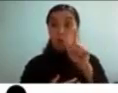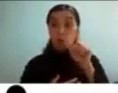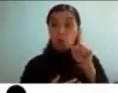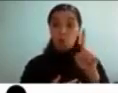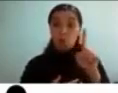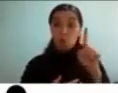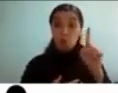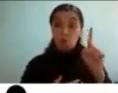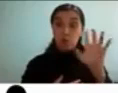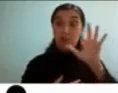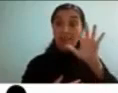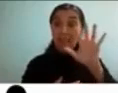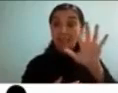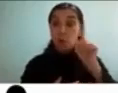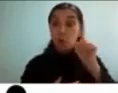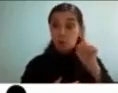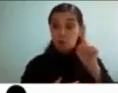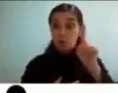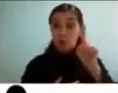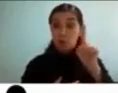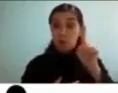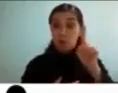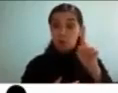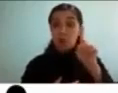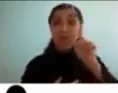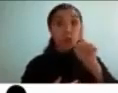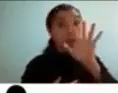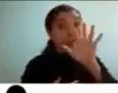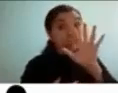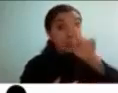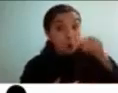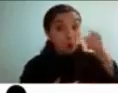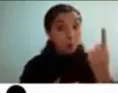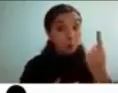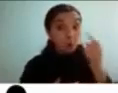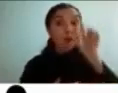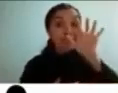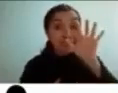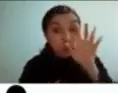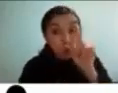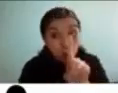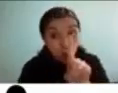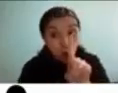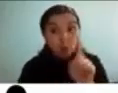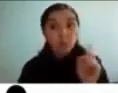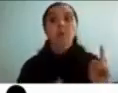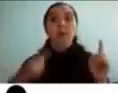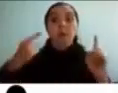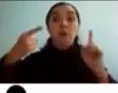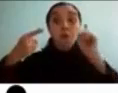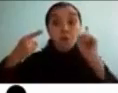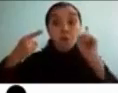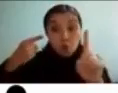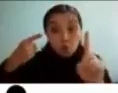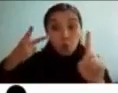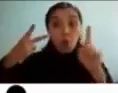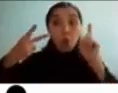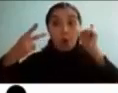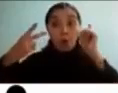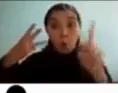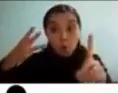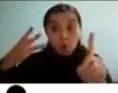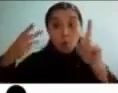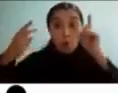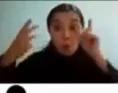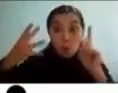exámenes flat y no lograba focalizarse en un corto tiempo y hemos perdido dos veces mi papá se fue a vivir a Perú por lo tanto teníamos que